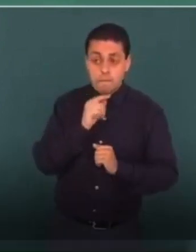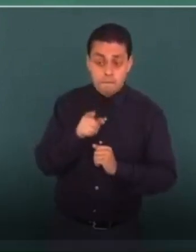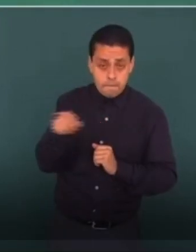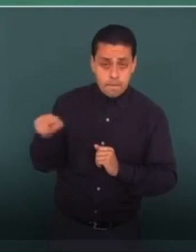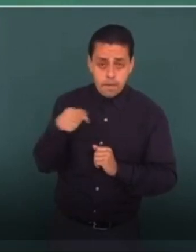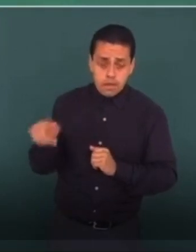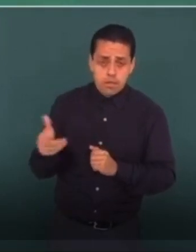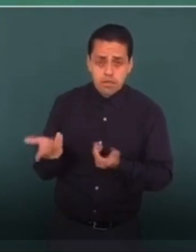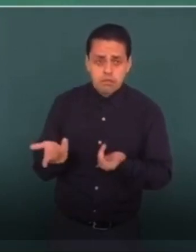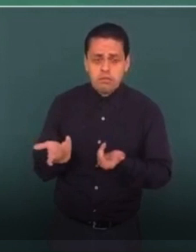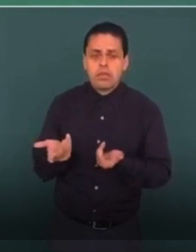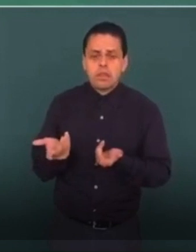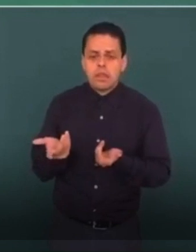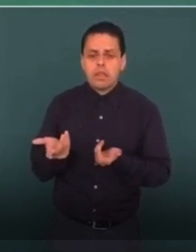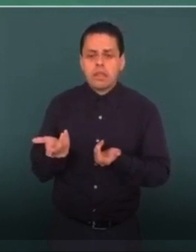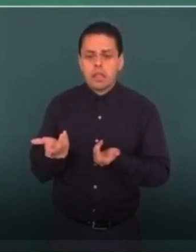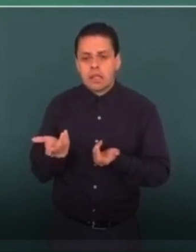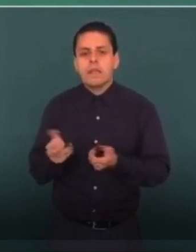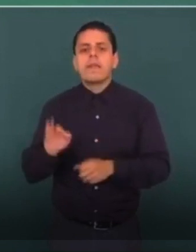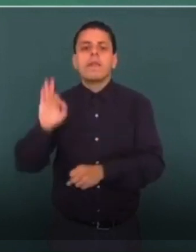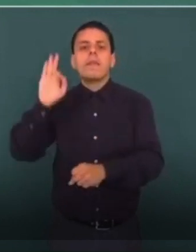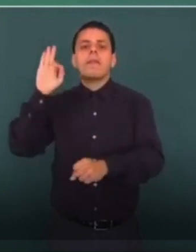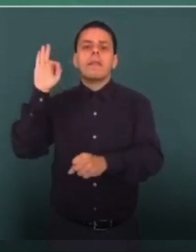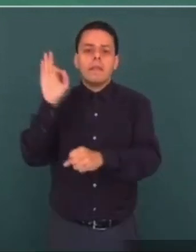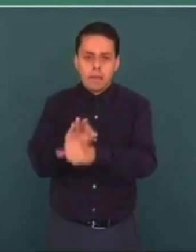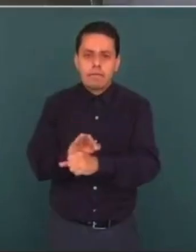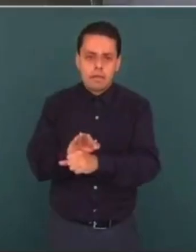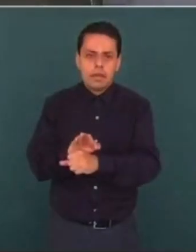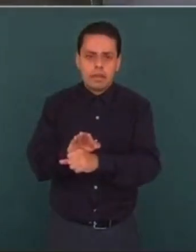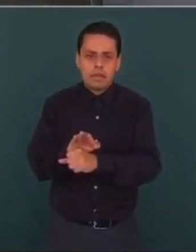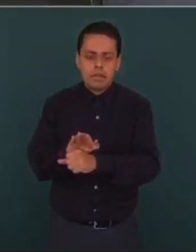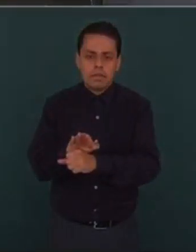está defendiendo legalmente el tema.